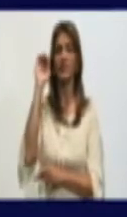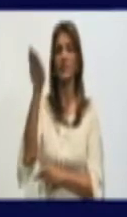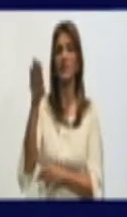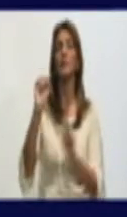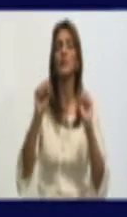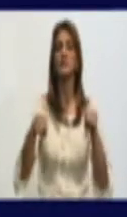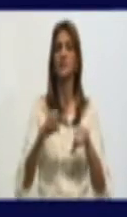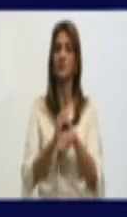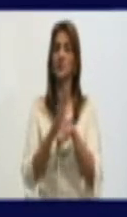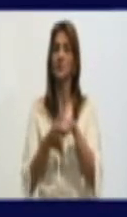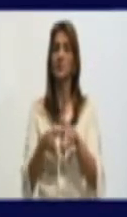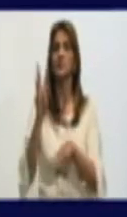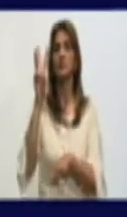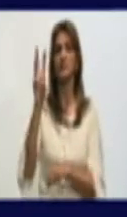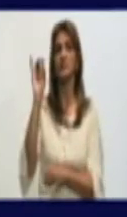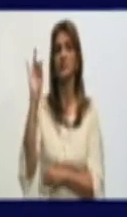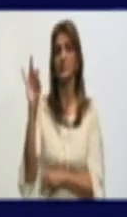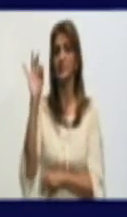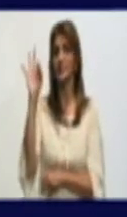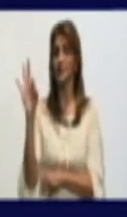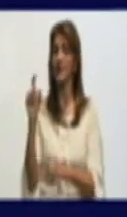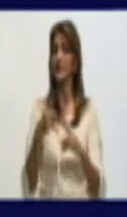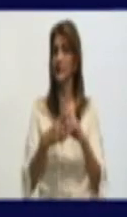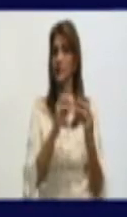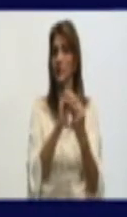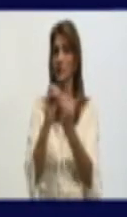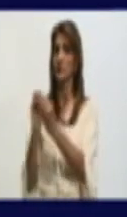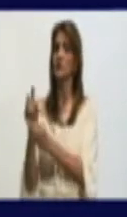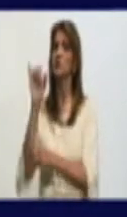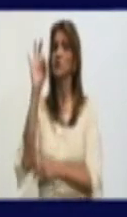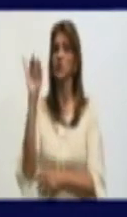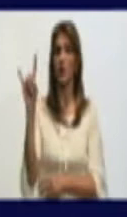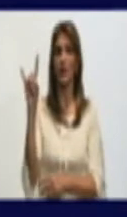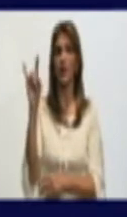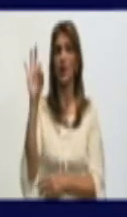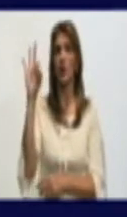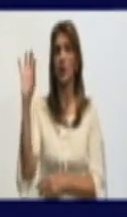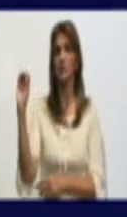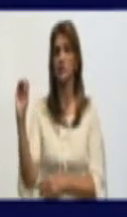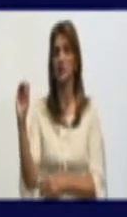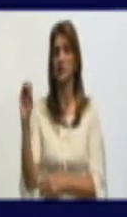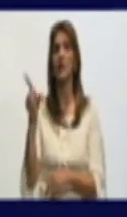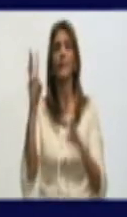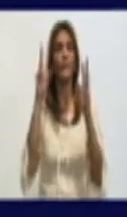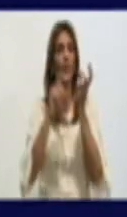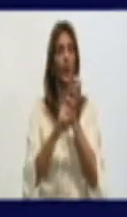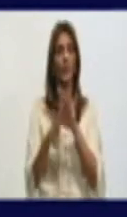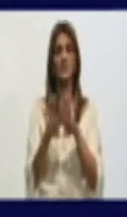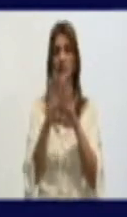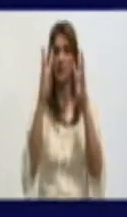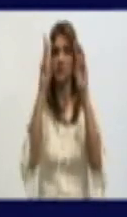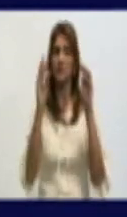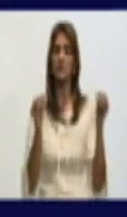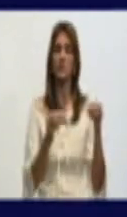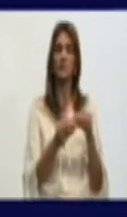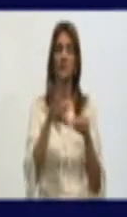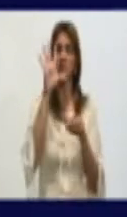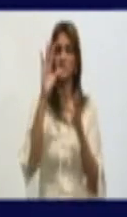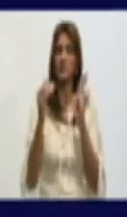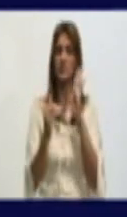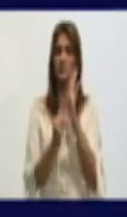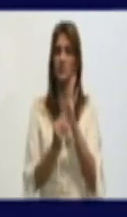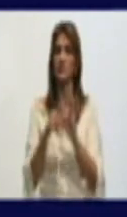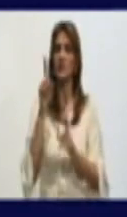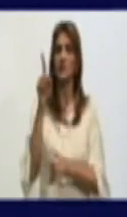378 pacientes y por contacto 980. La provincia acumula ya un total de 5.183